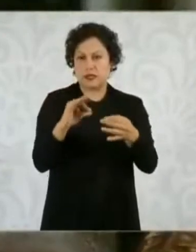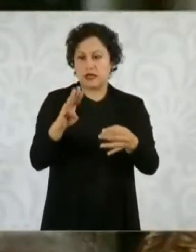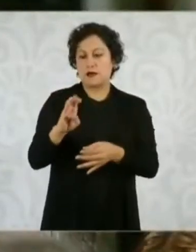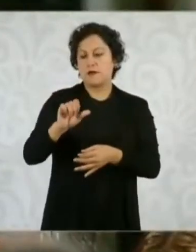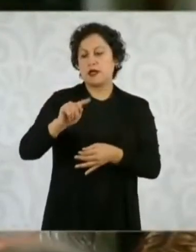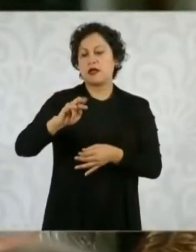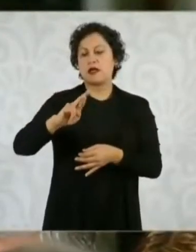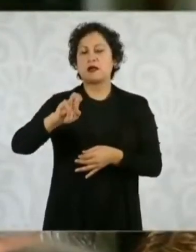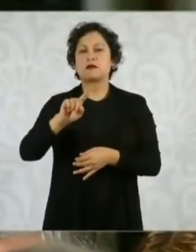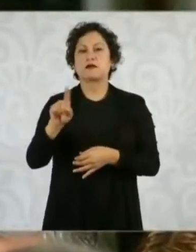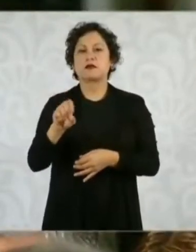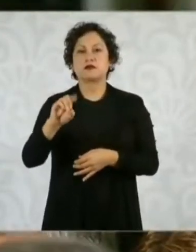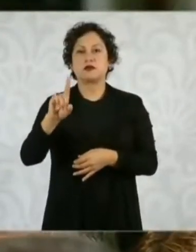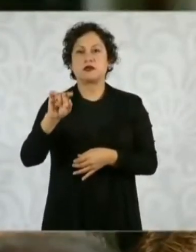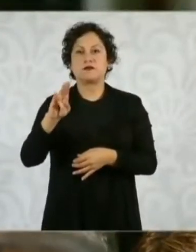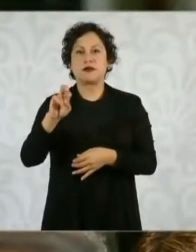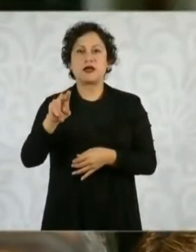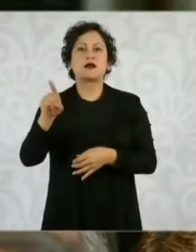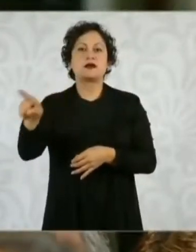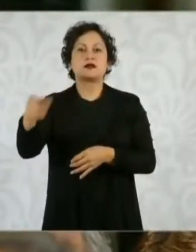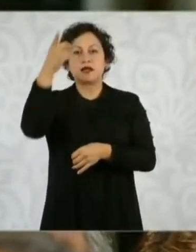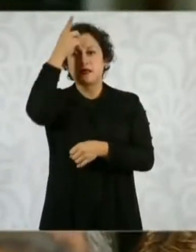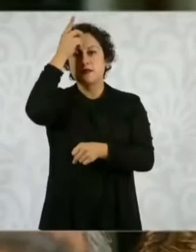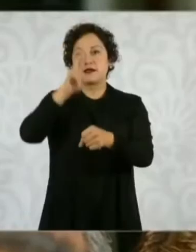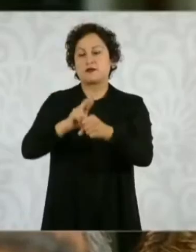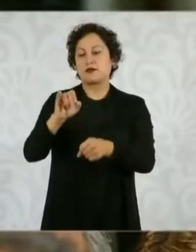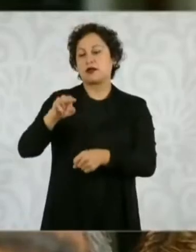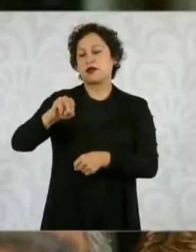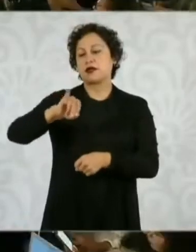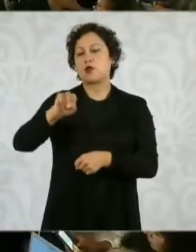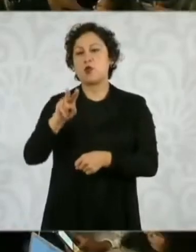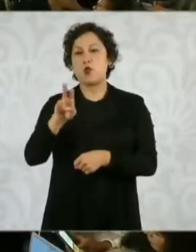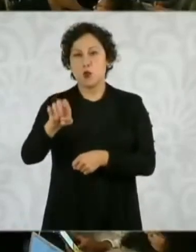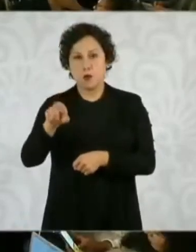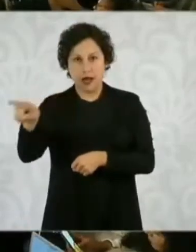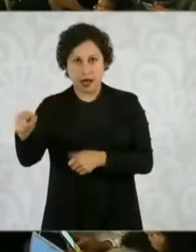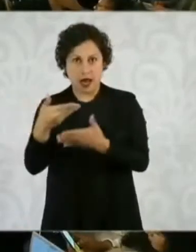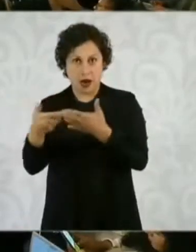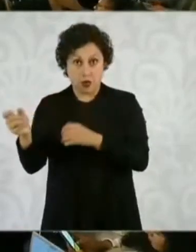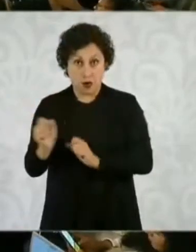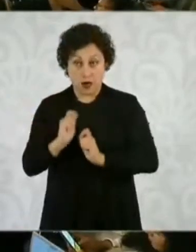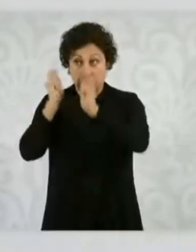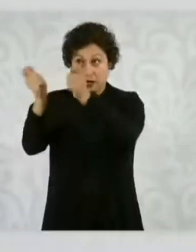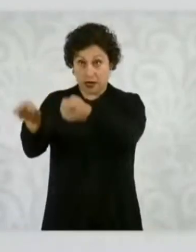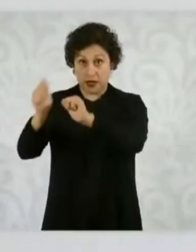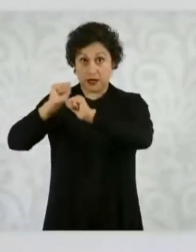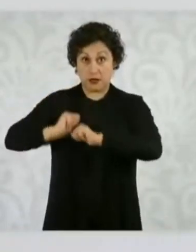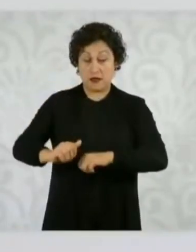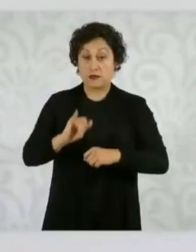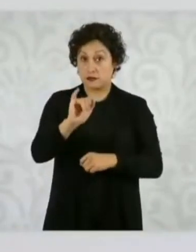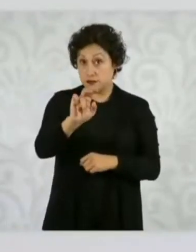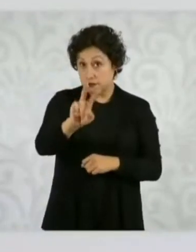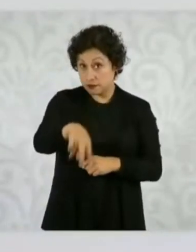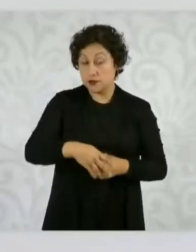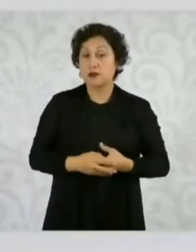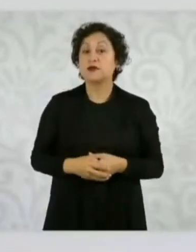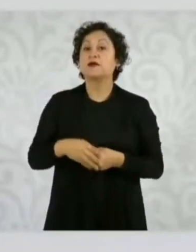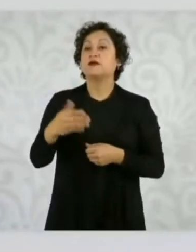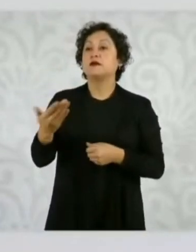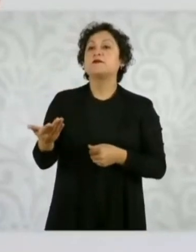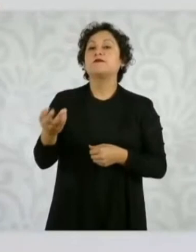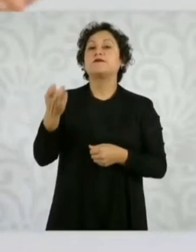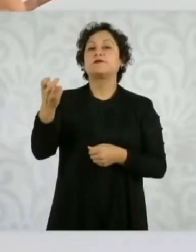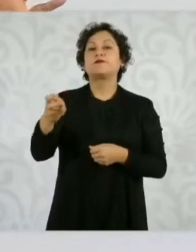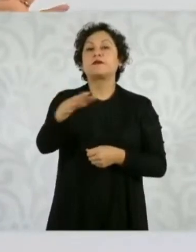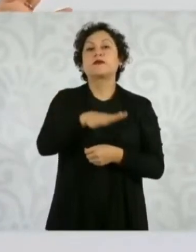directora de INJUVE, iba a estar a cargo de este programa. Sí, el área de prevención del delito se llama.